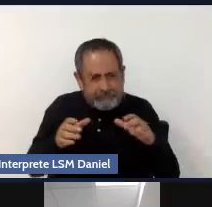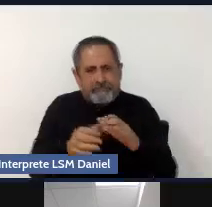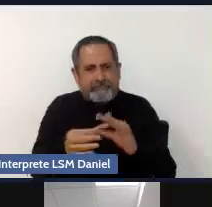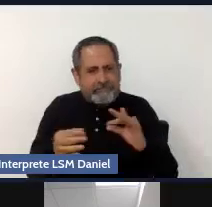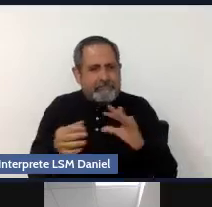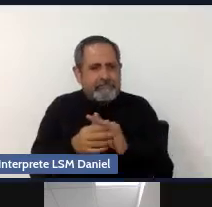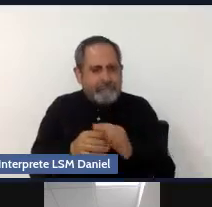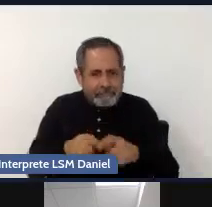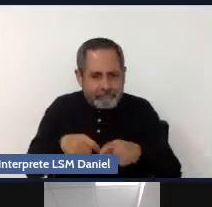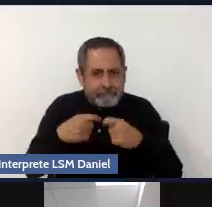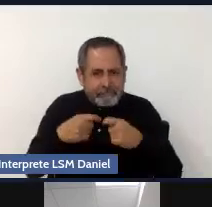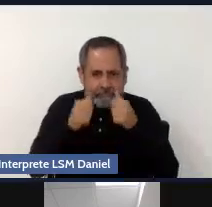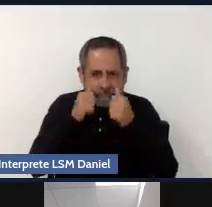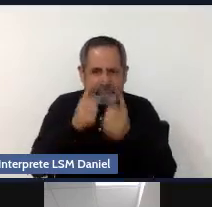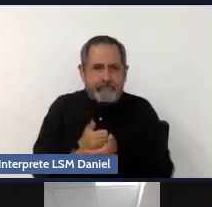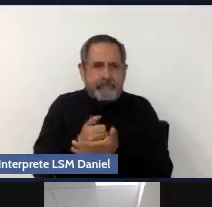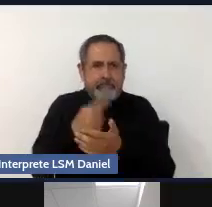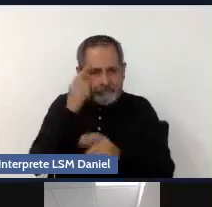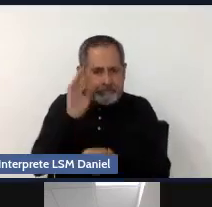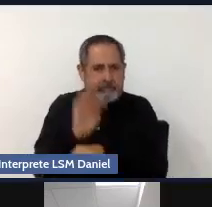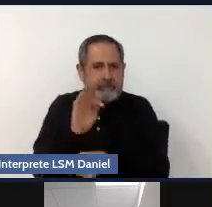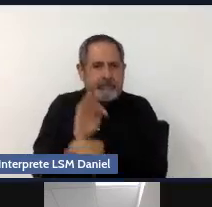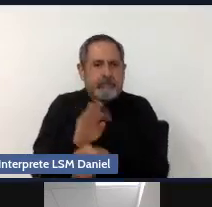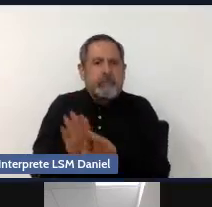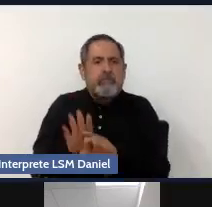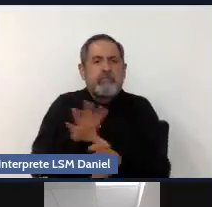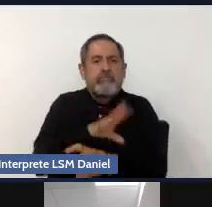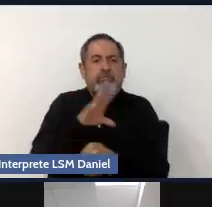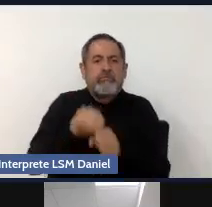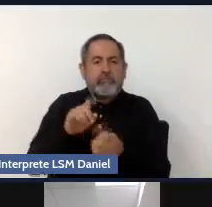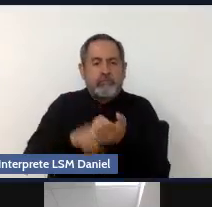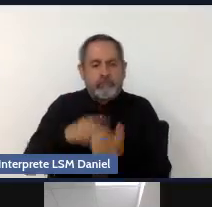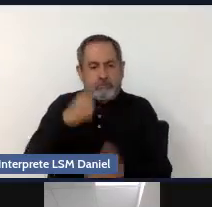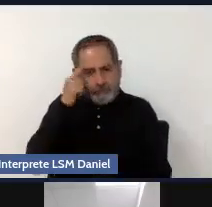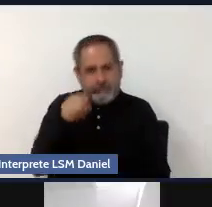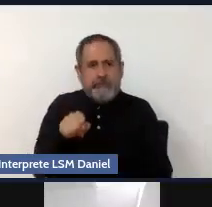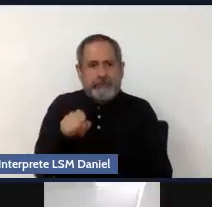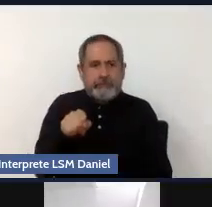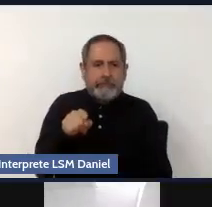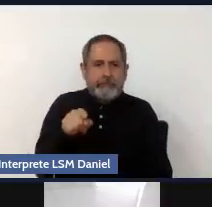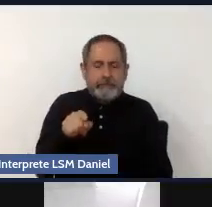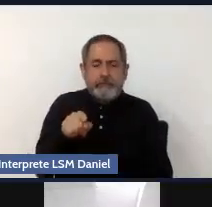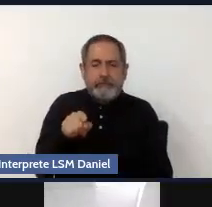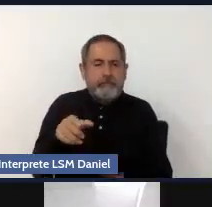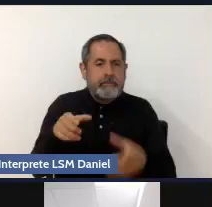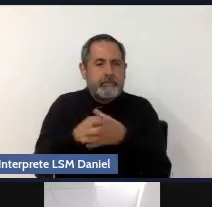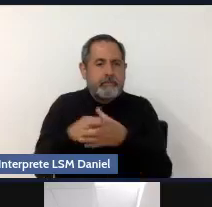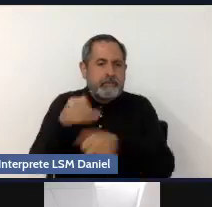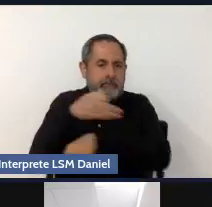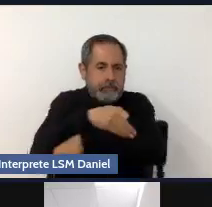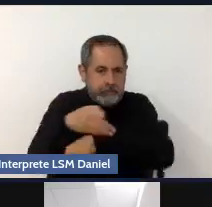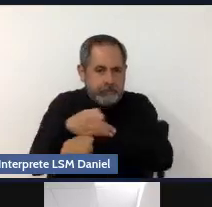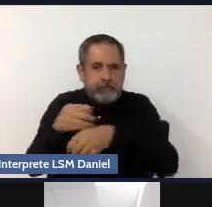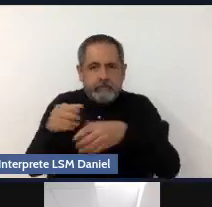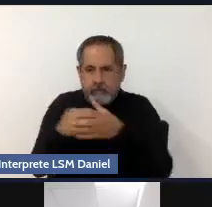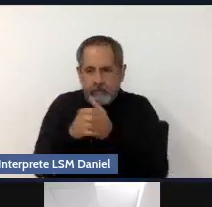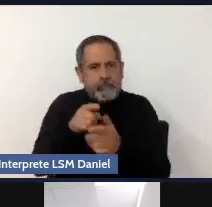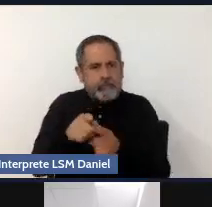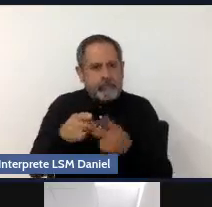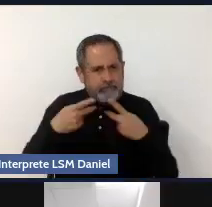a buscar los factores de protección que podamos desarrollar en el núcleo familiar o en la persona